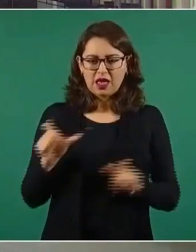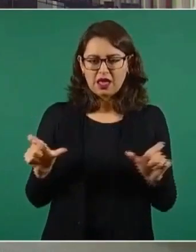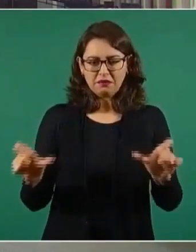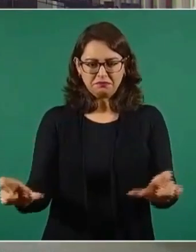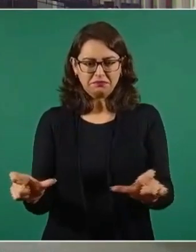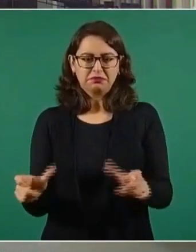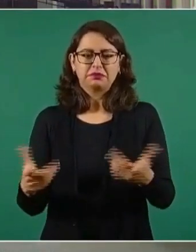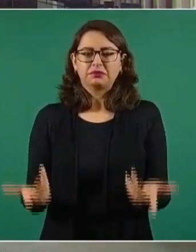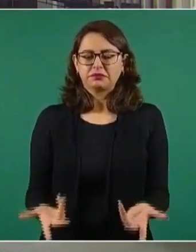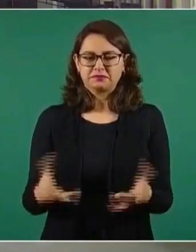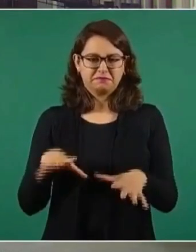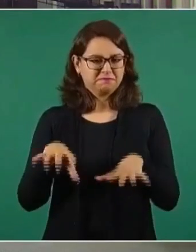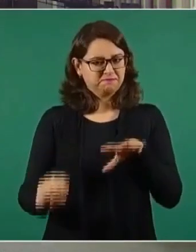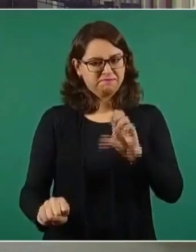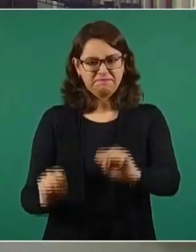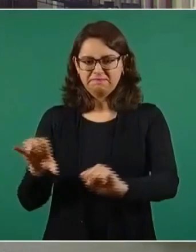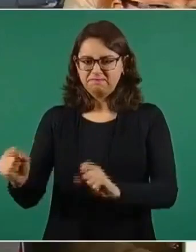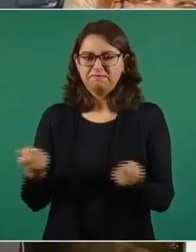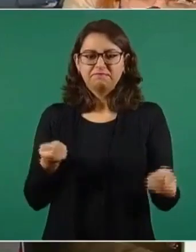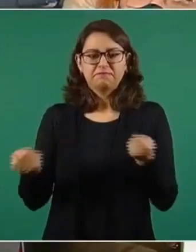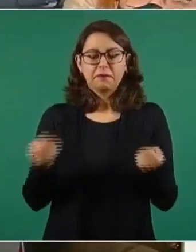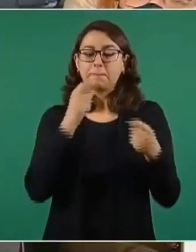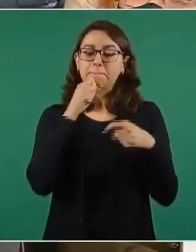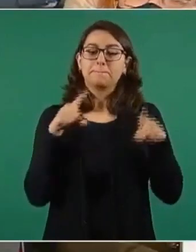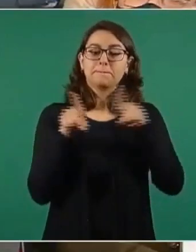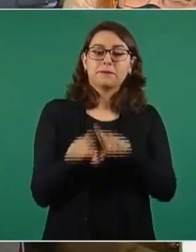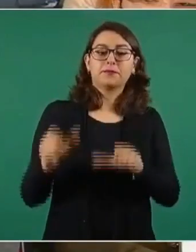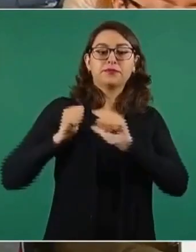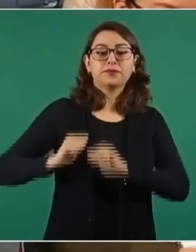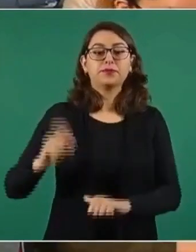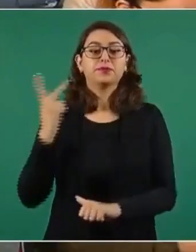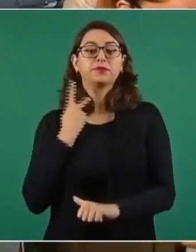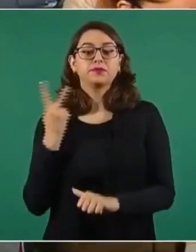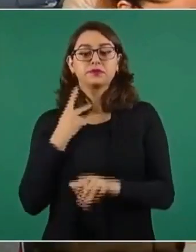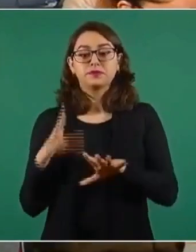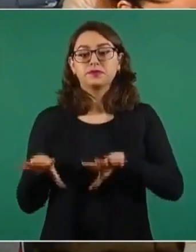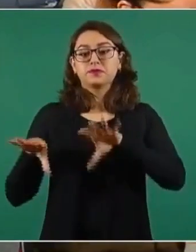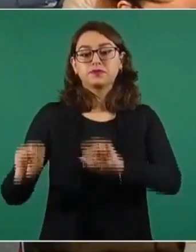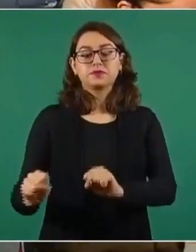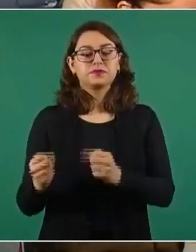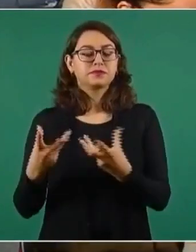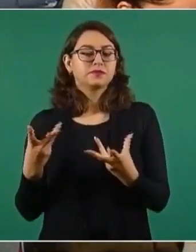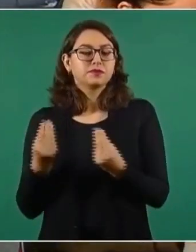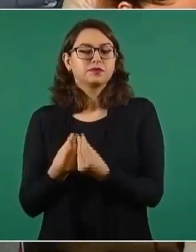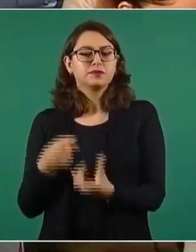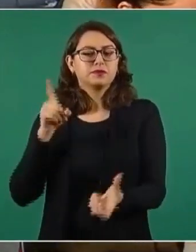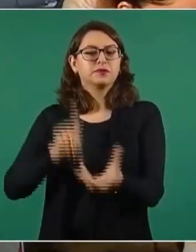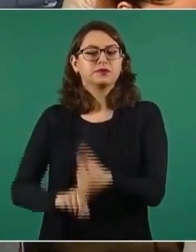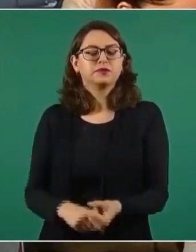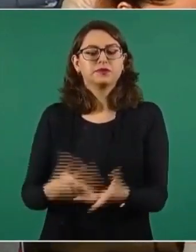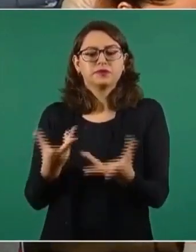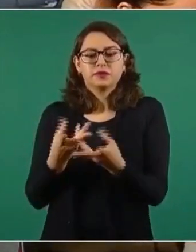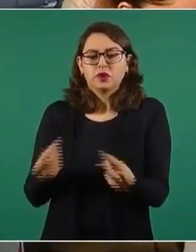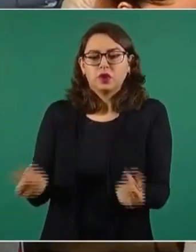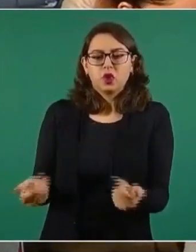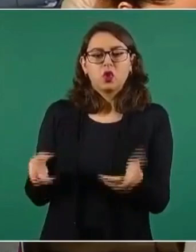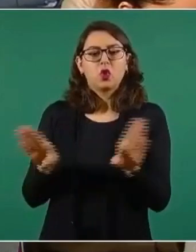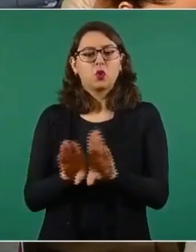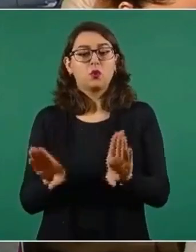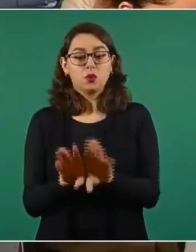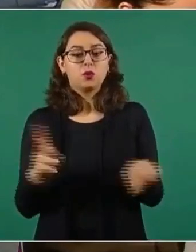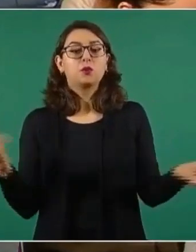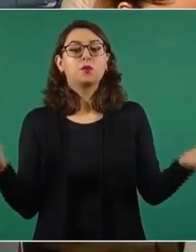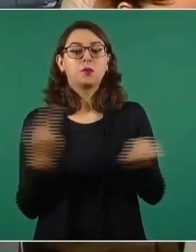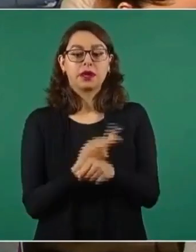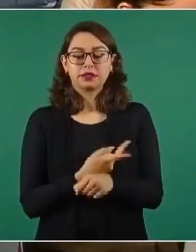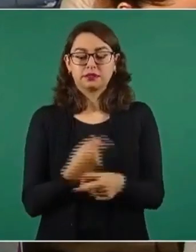autoridades, incluyendo políticos, y han declarado a sus miembros que están por llegar a una solución. Preguntarle, presidente, por qué no se han podido